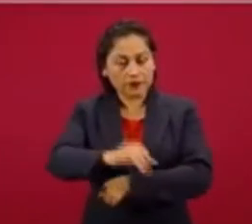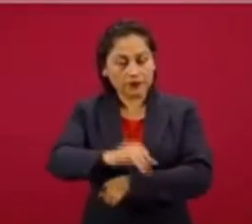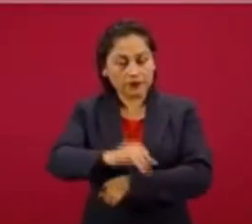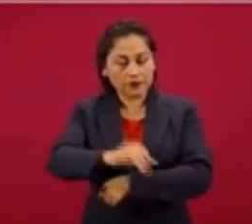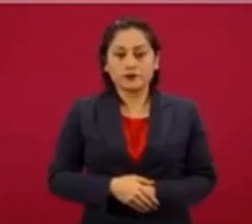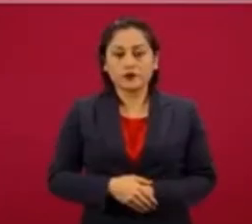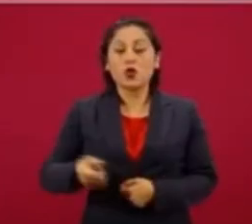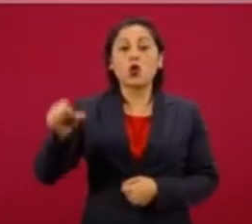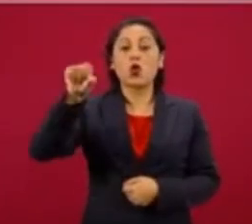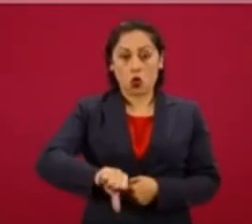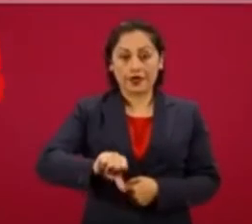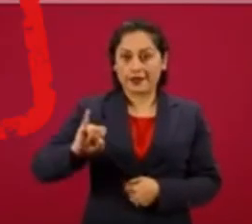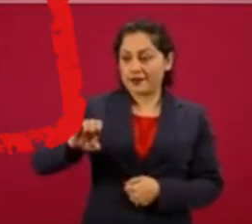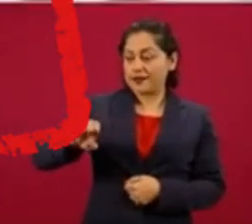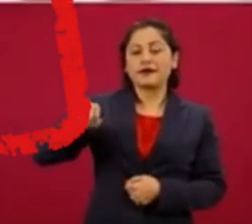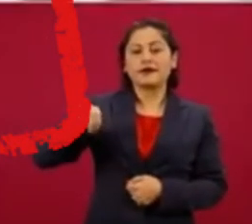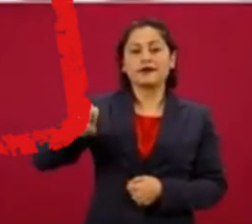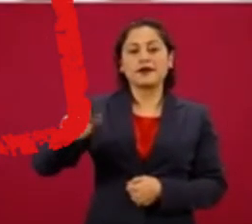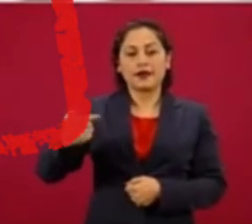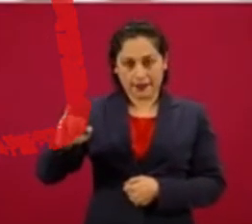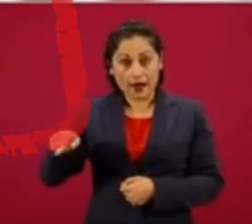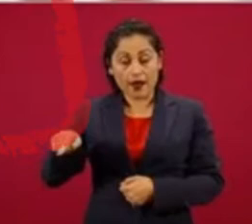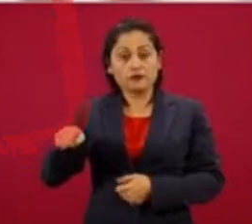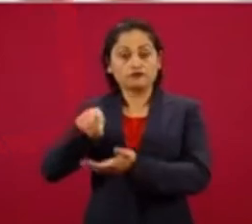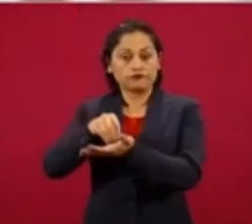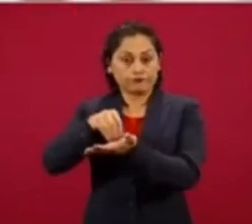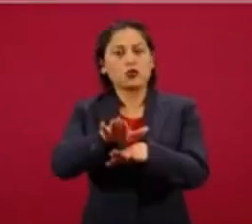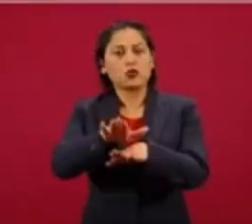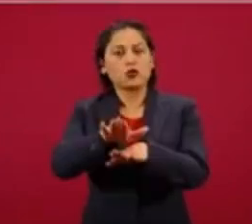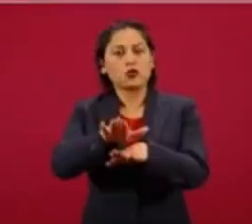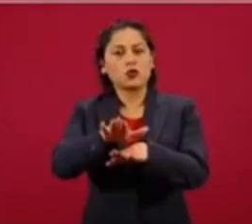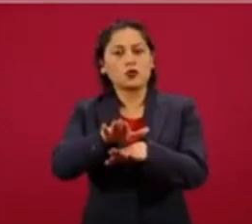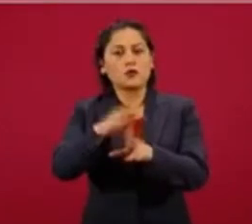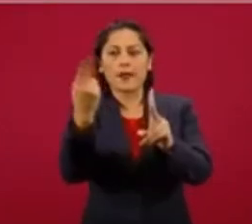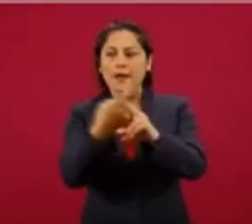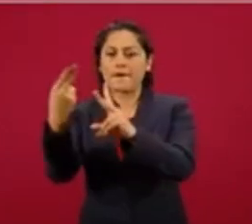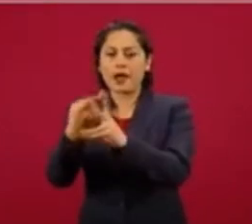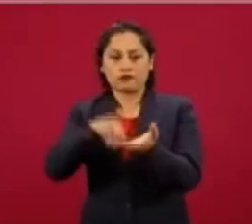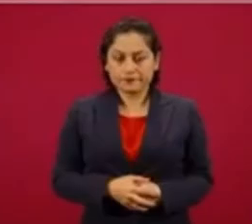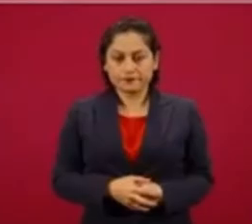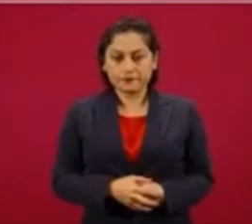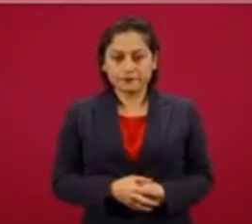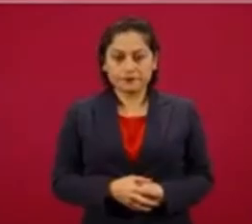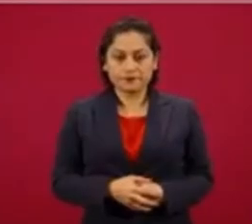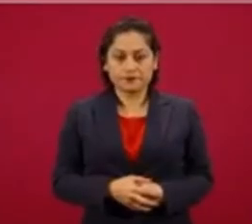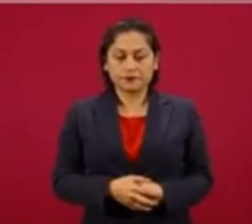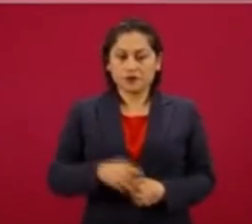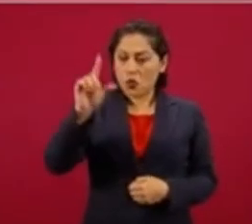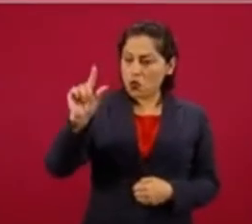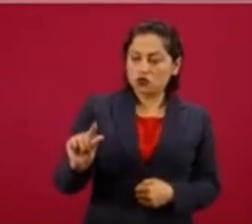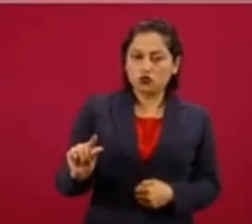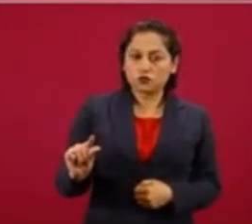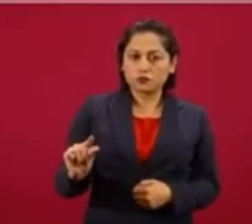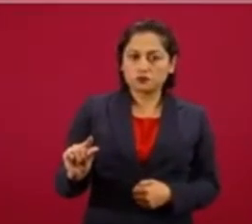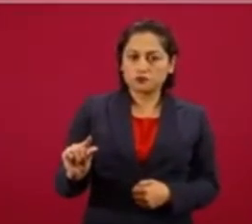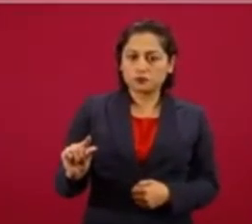Hoy va a conocer el INEGI el dato sobre homicidios en México. Muy poquito.